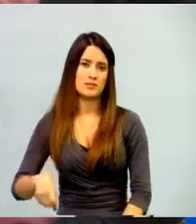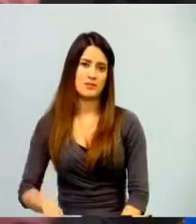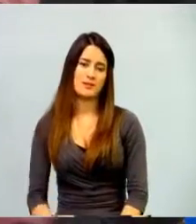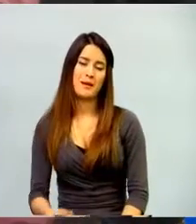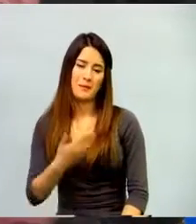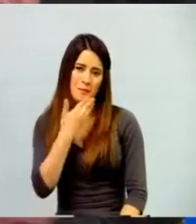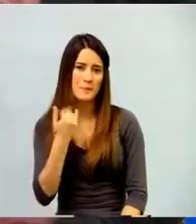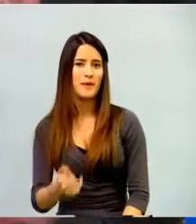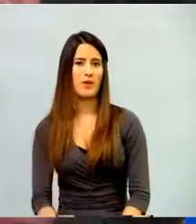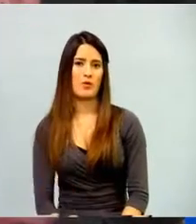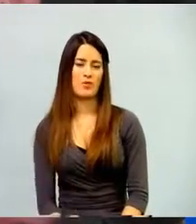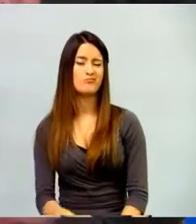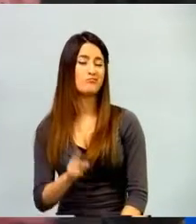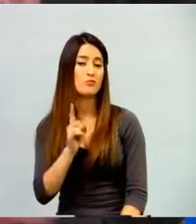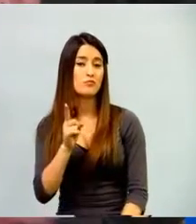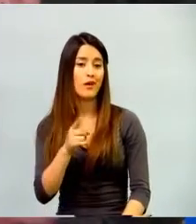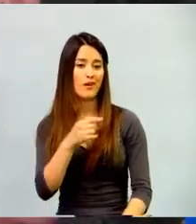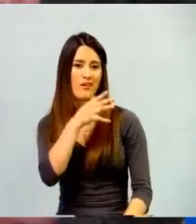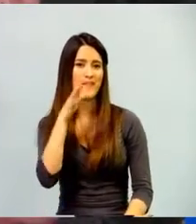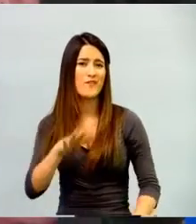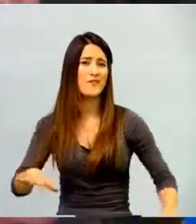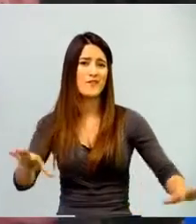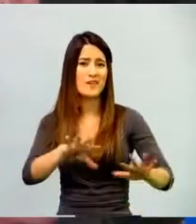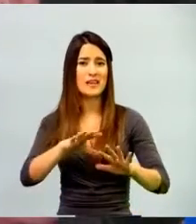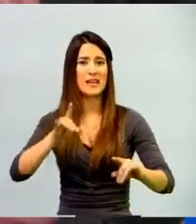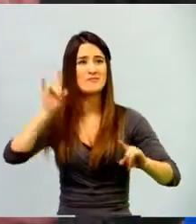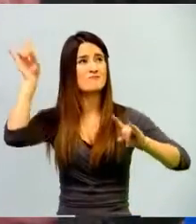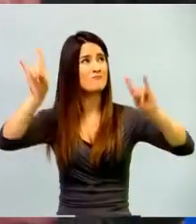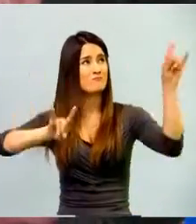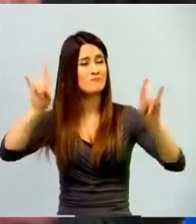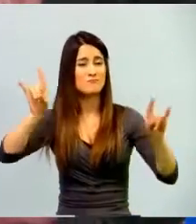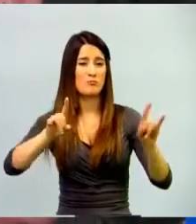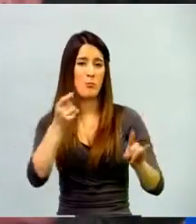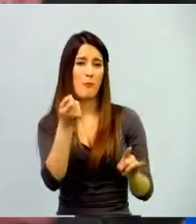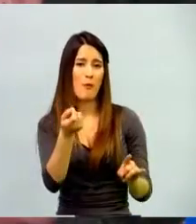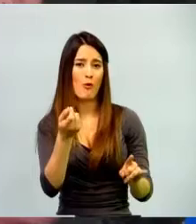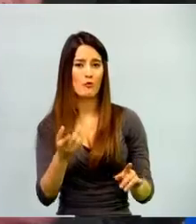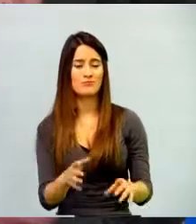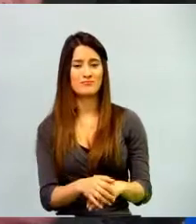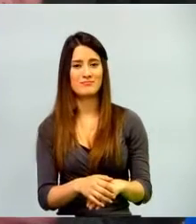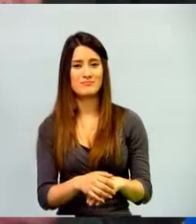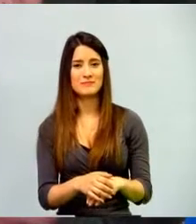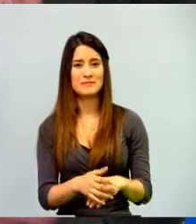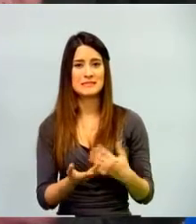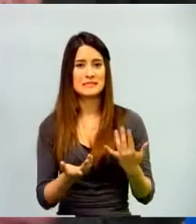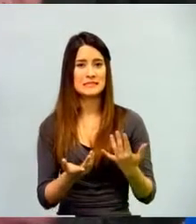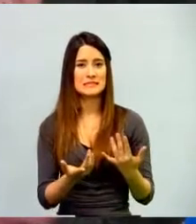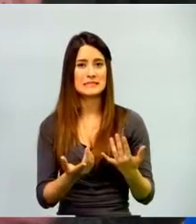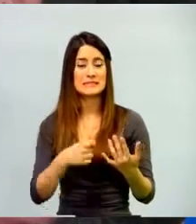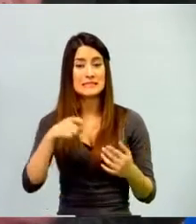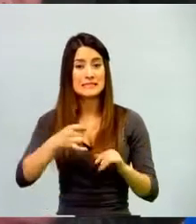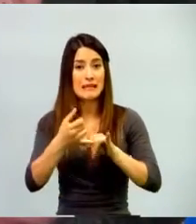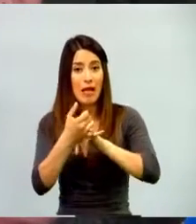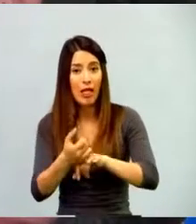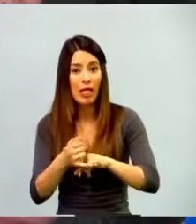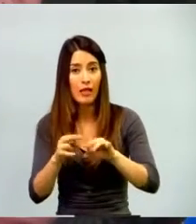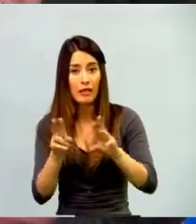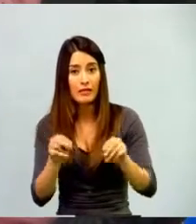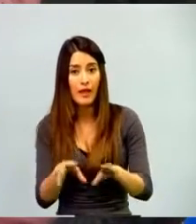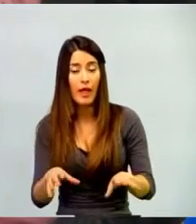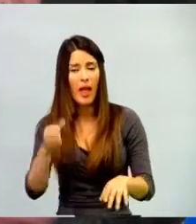elementos de conectividad, el docente ya de entrada ya fracasaría el